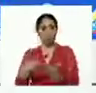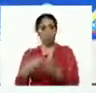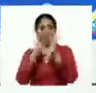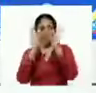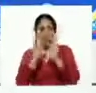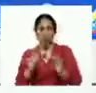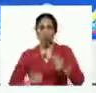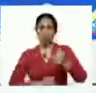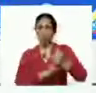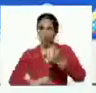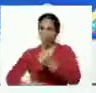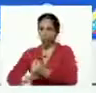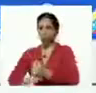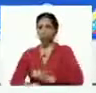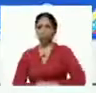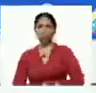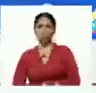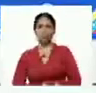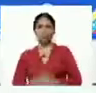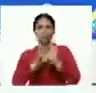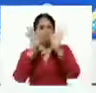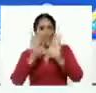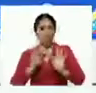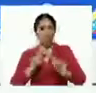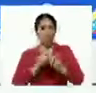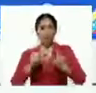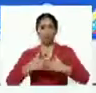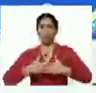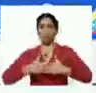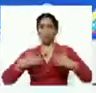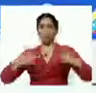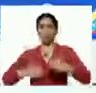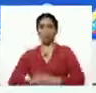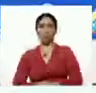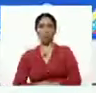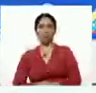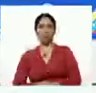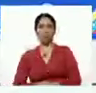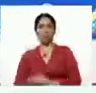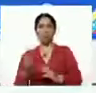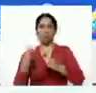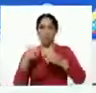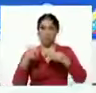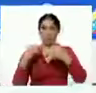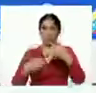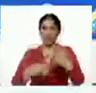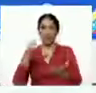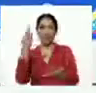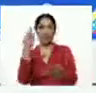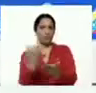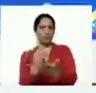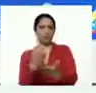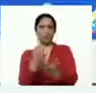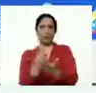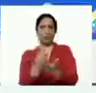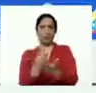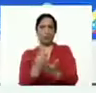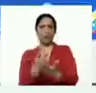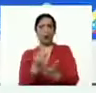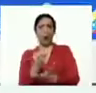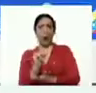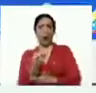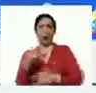mecanismos de apoyo, los mecanismos para garantizar los insumos. Siempre hay un parto cada